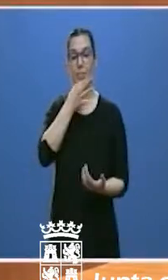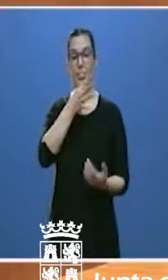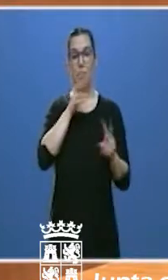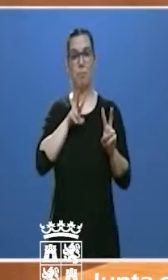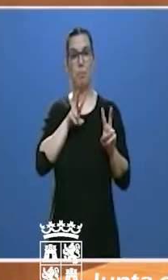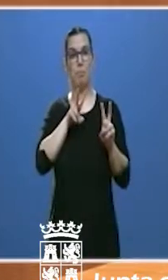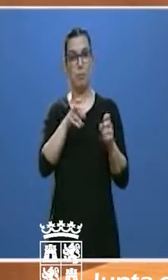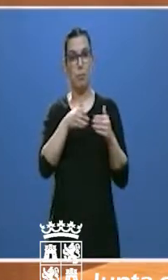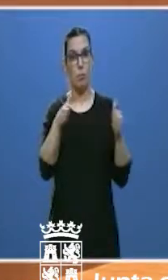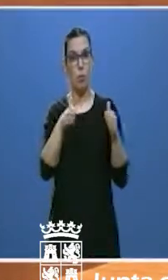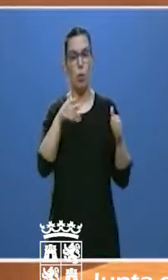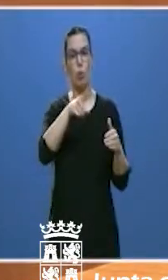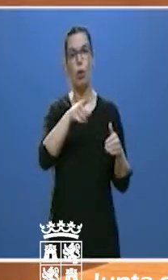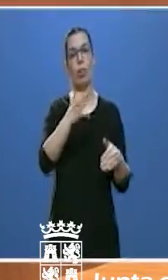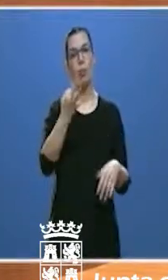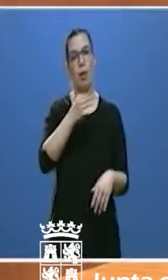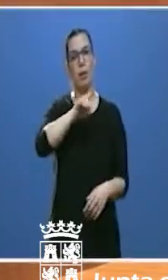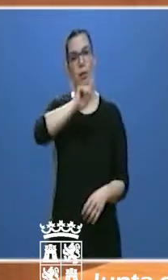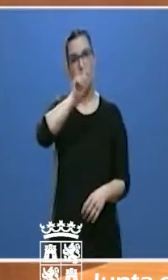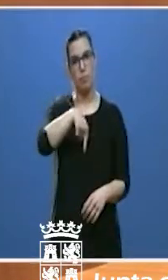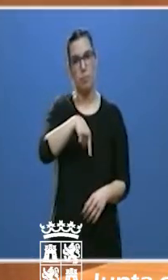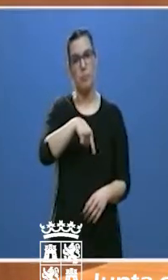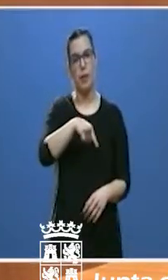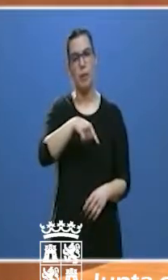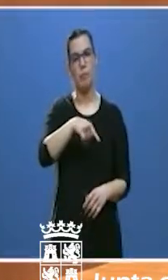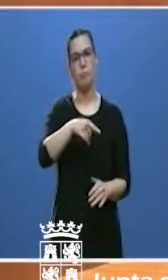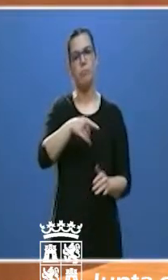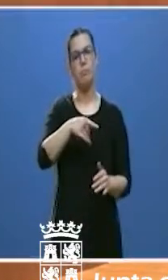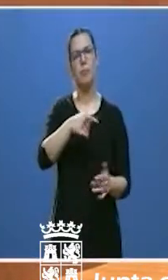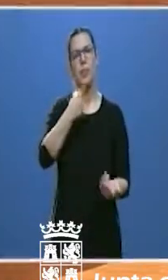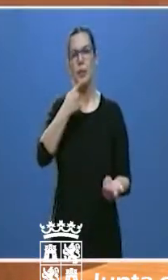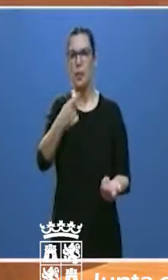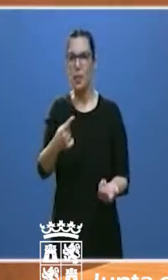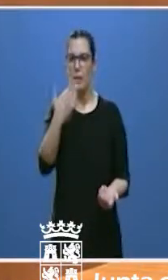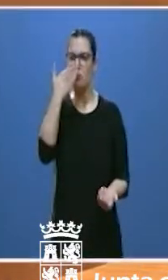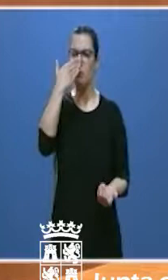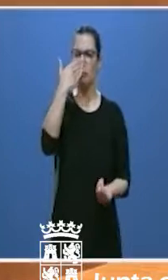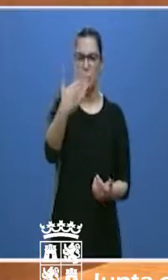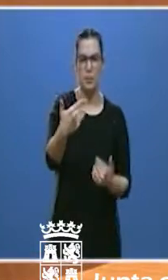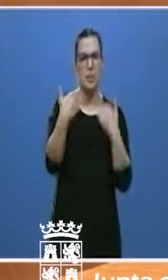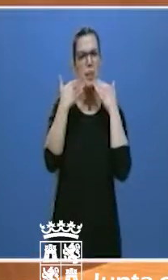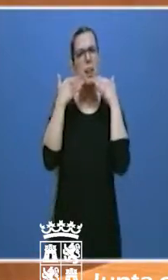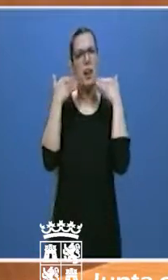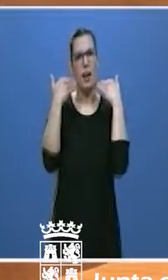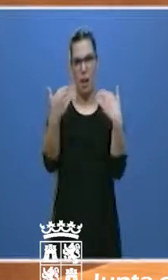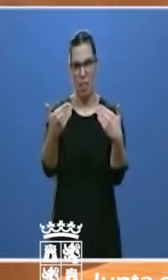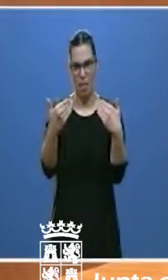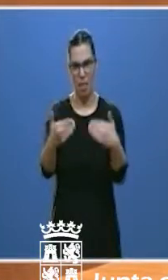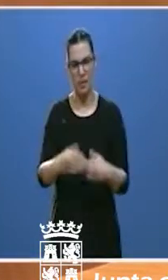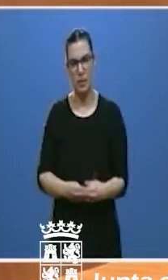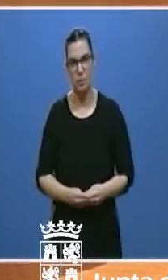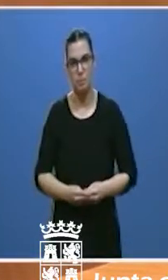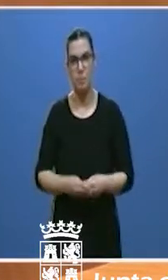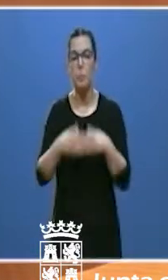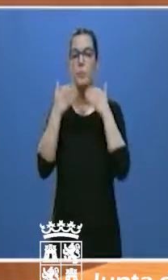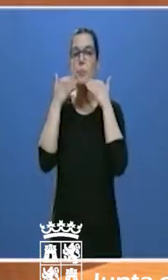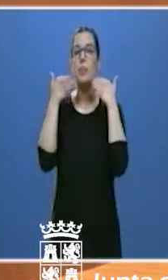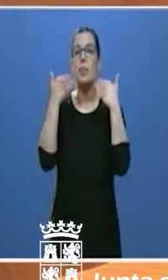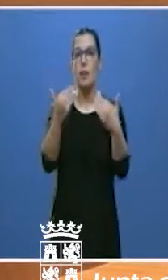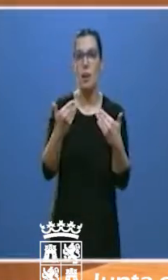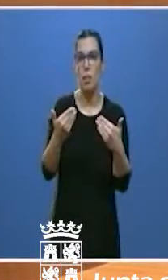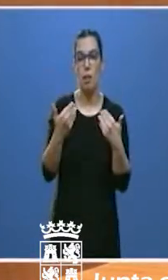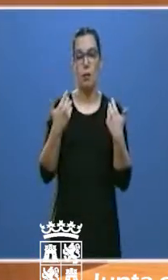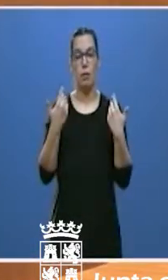tienen que ser seguidas también de un profundo y sincero agradecimiento. Agradecimiento del